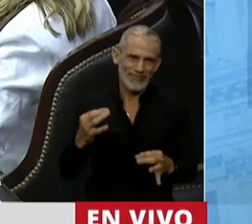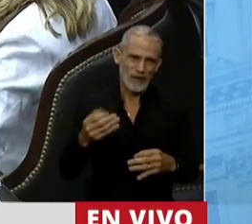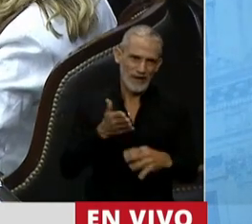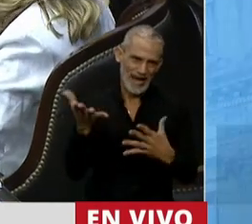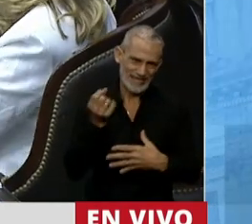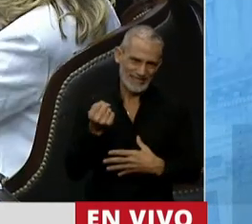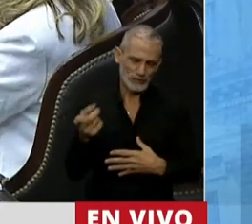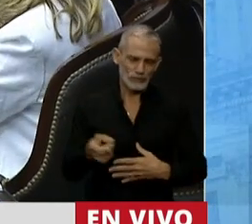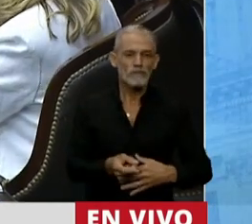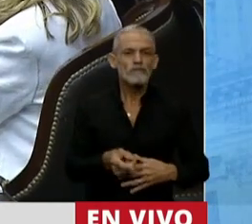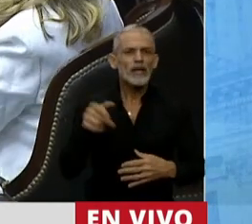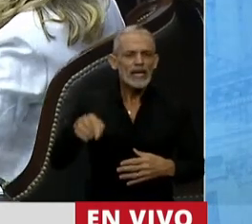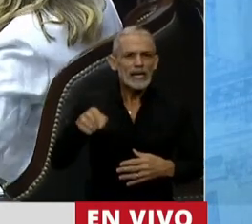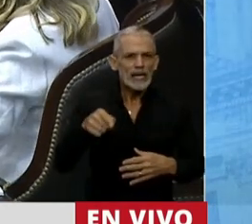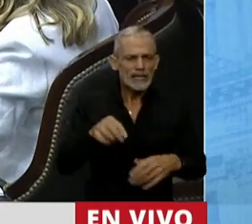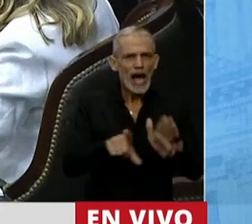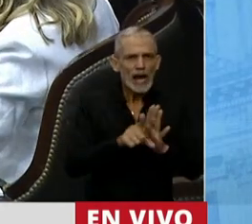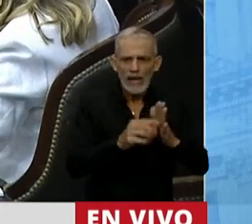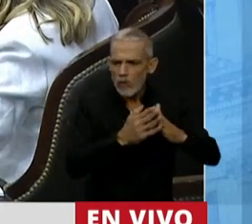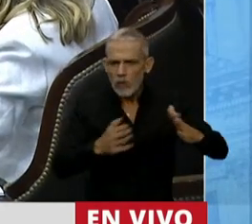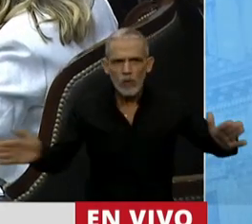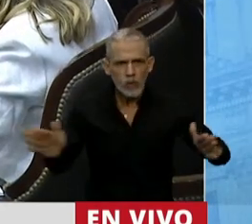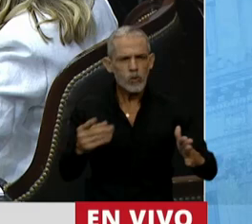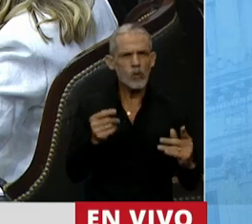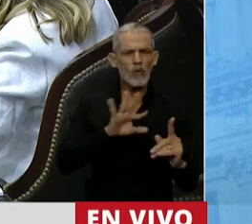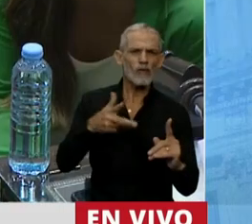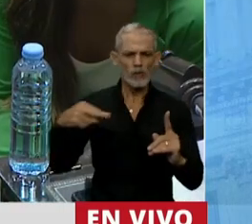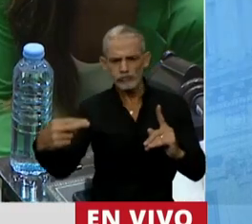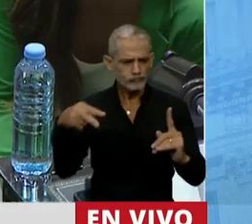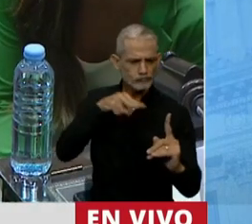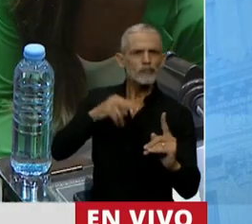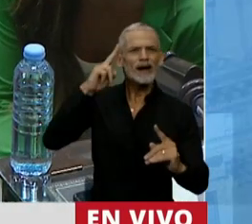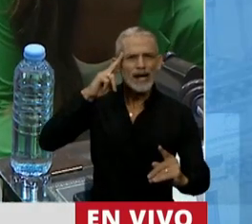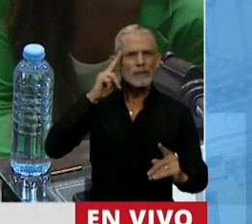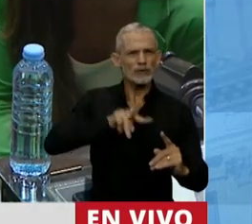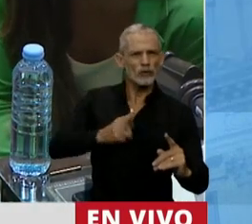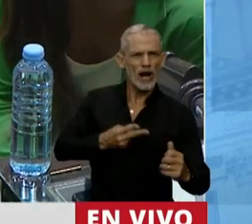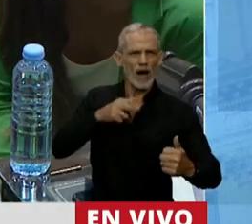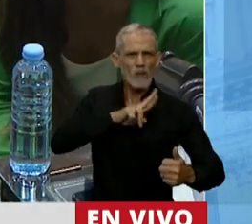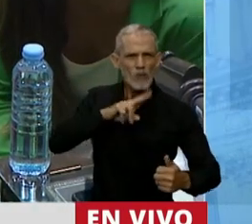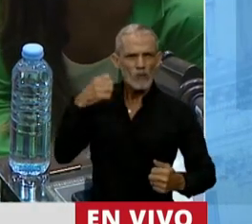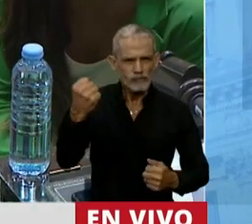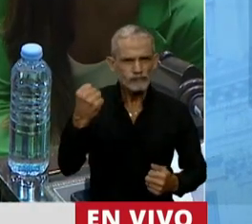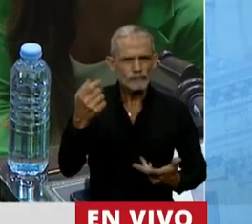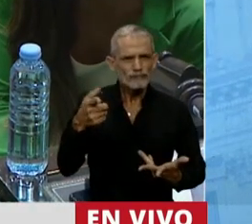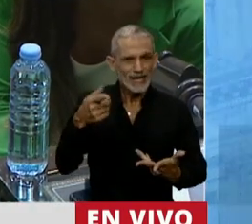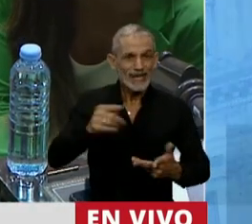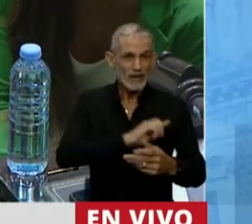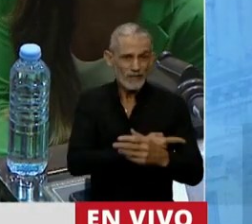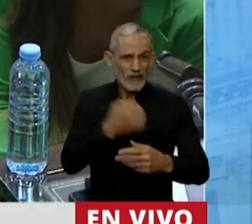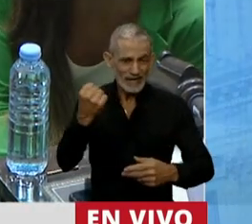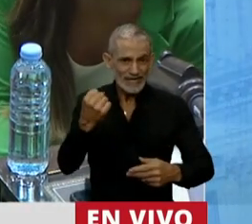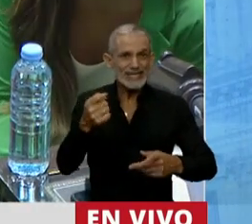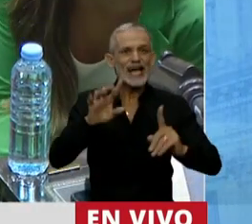Esta ley viene a darnos soberanía sanitaria a través de una mirada transfeminista. Quiero centrarme en la transformación que implica